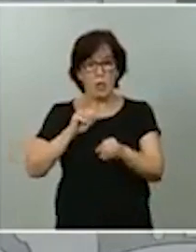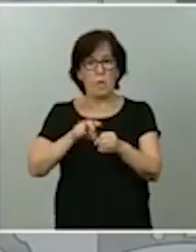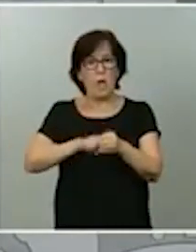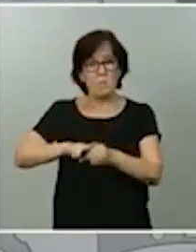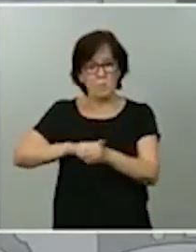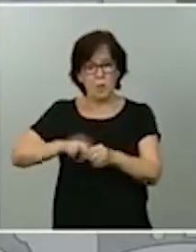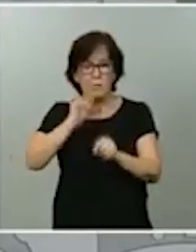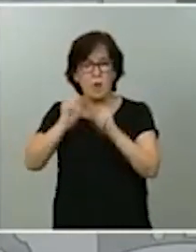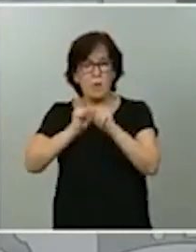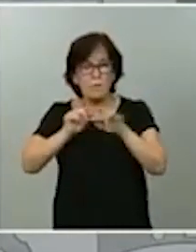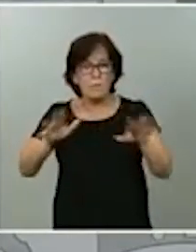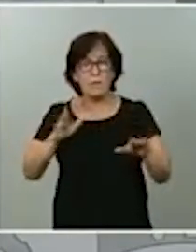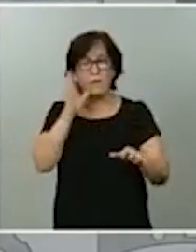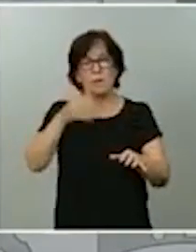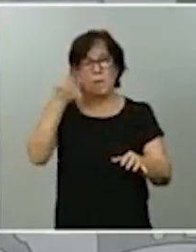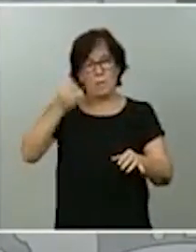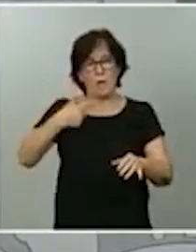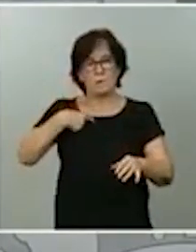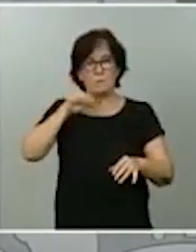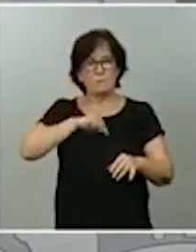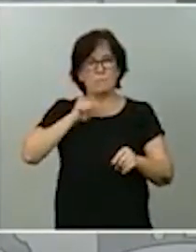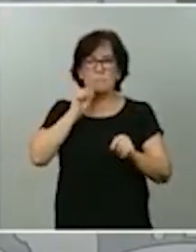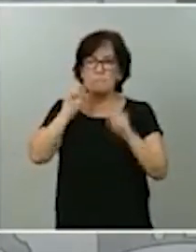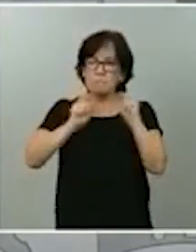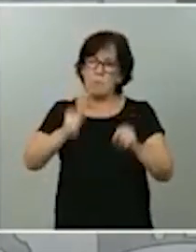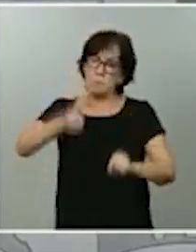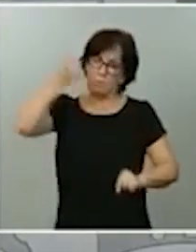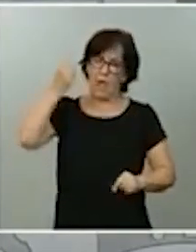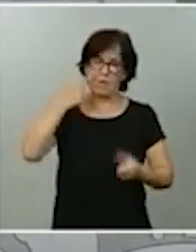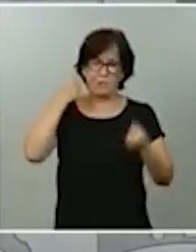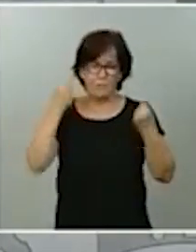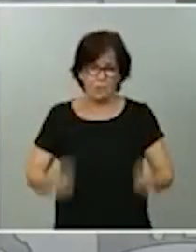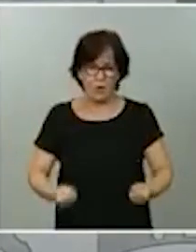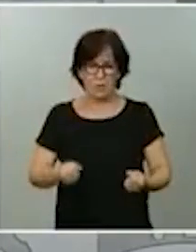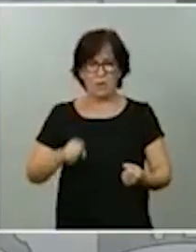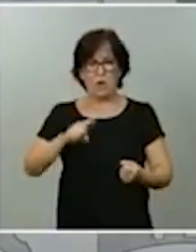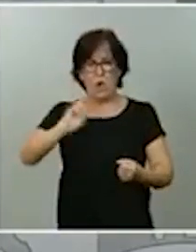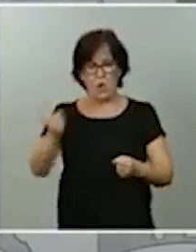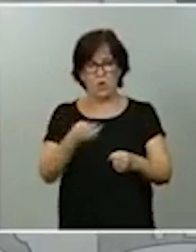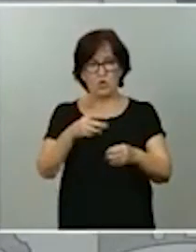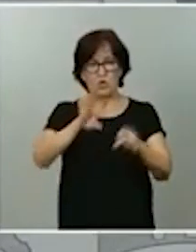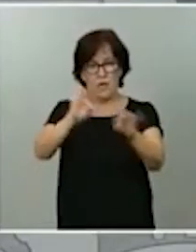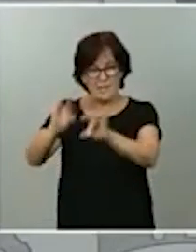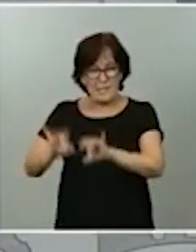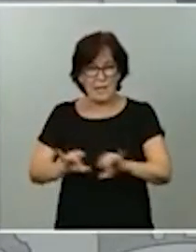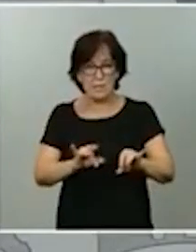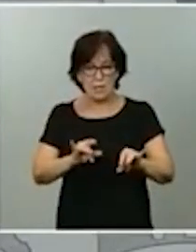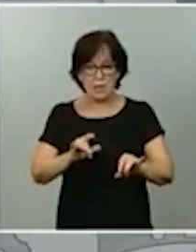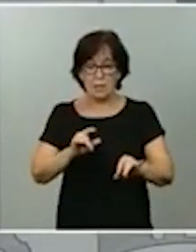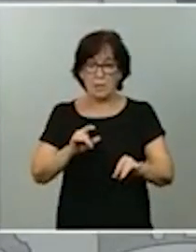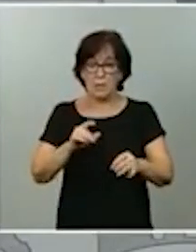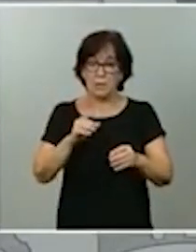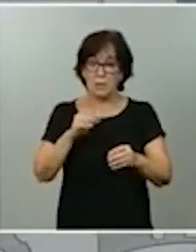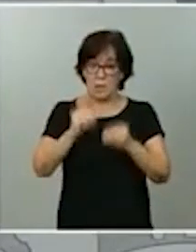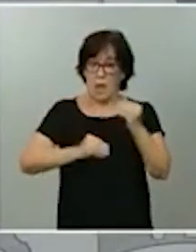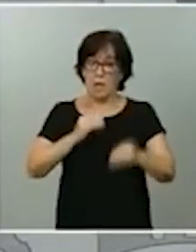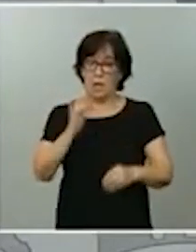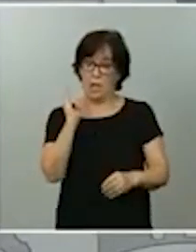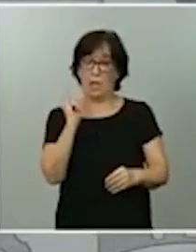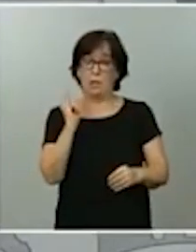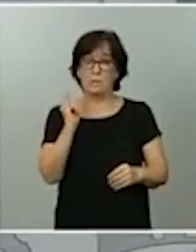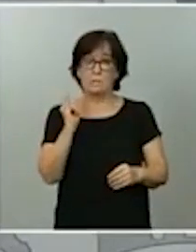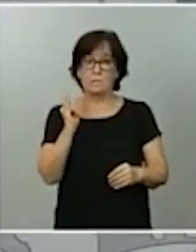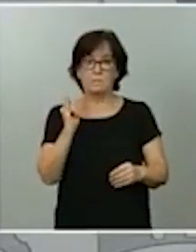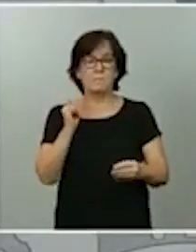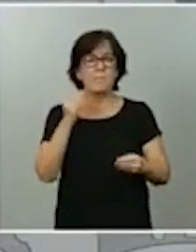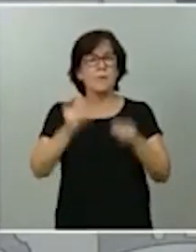afectando con mayor contundencia, con mayor intensidad a otros territorios. Hay territorios, en consecuencia, que han actuado con